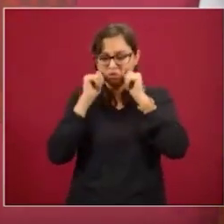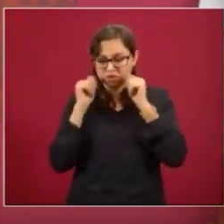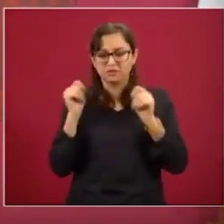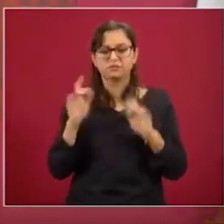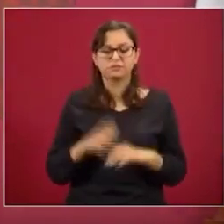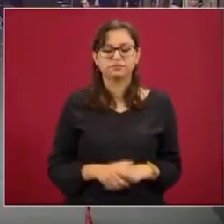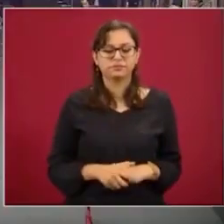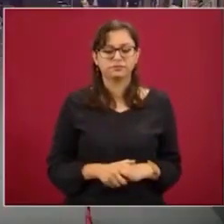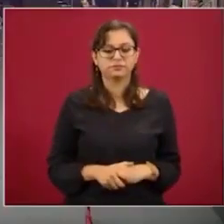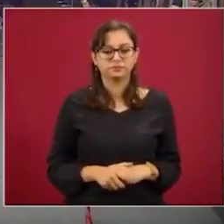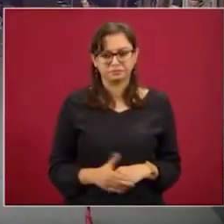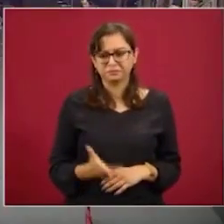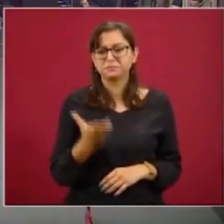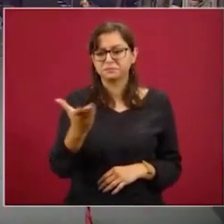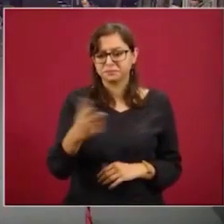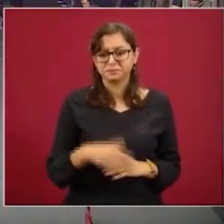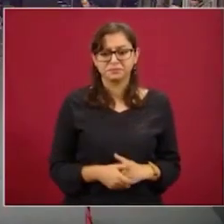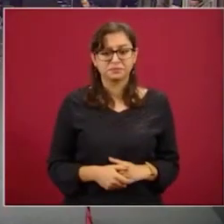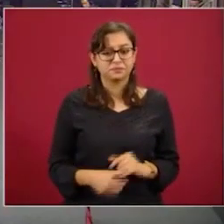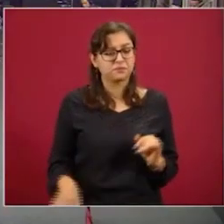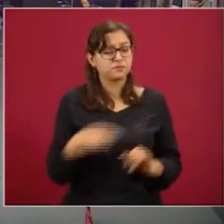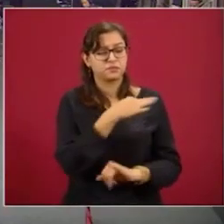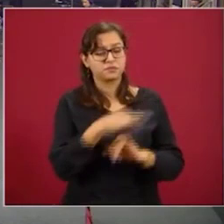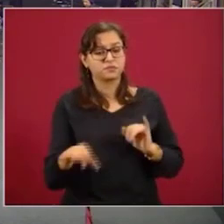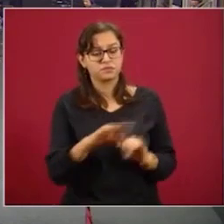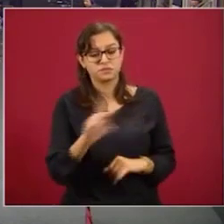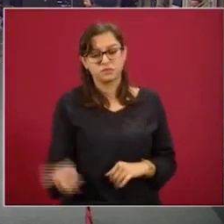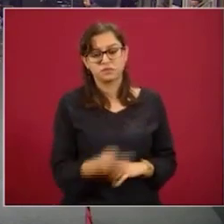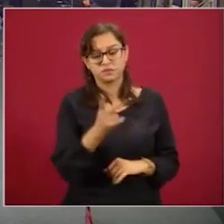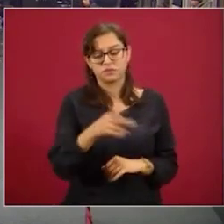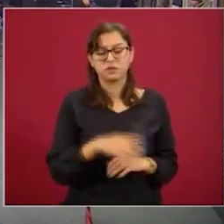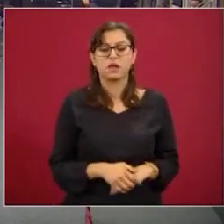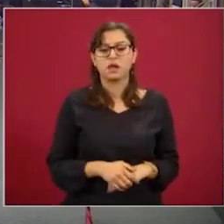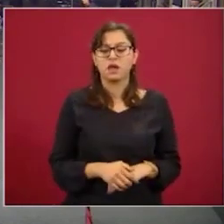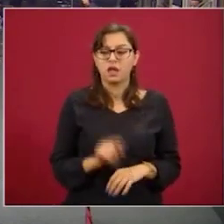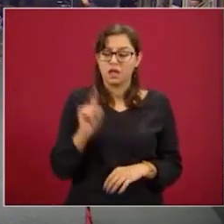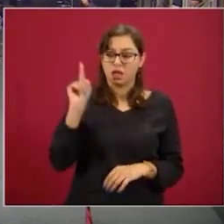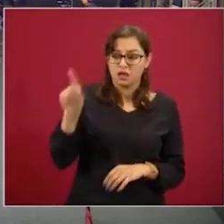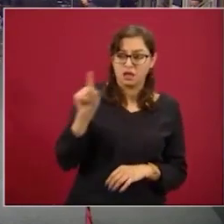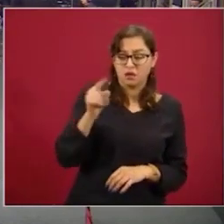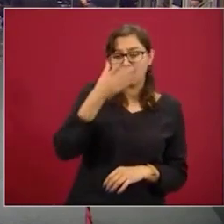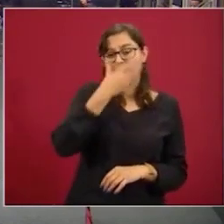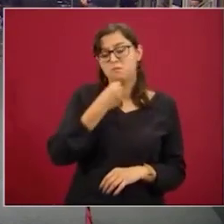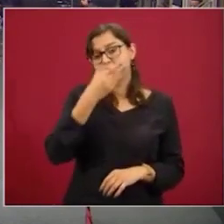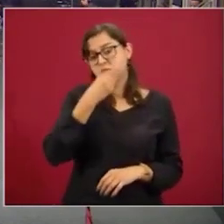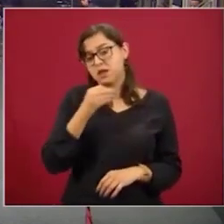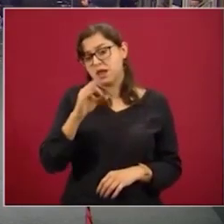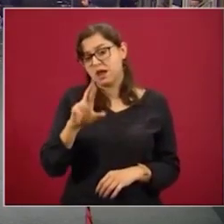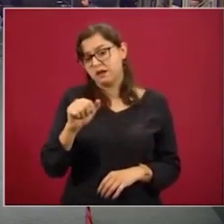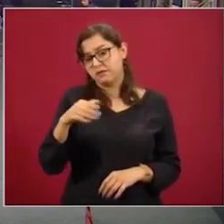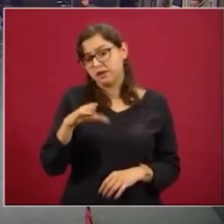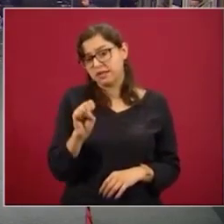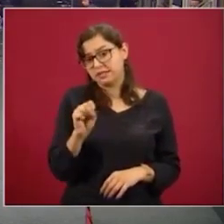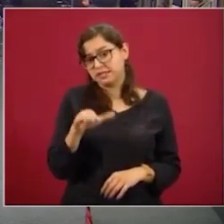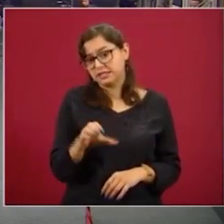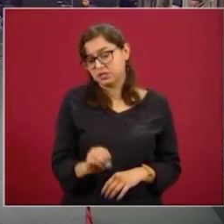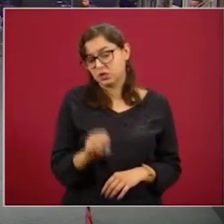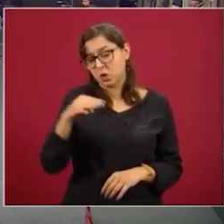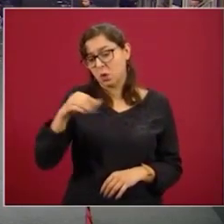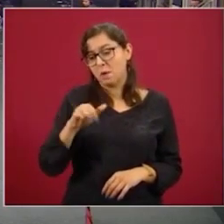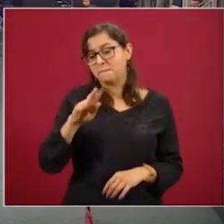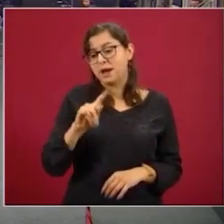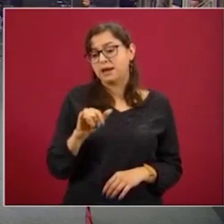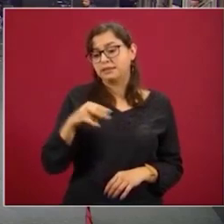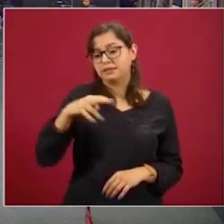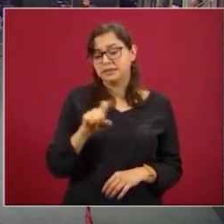Y la última pregunta, presidente. Primero que nada, Francisco Martínez era un mexicano que estaba recluido en